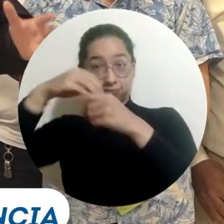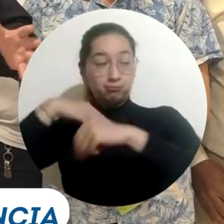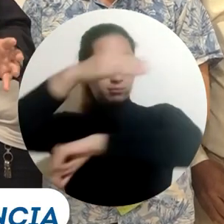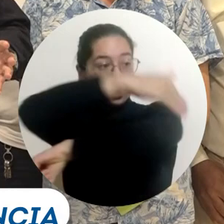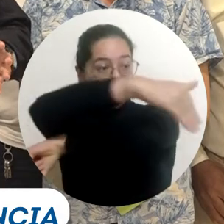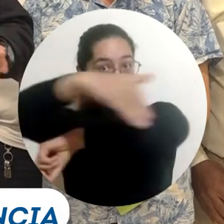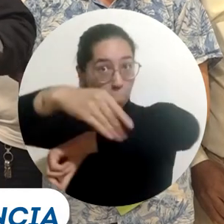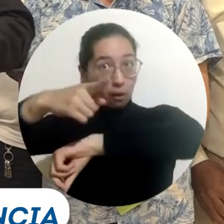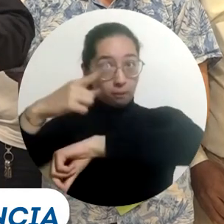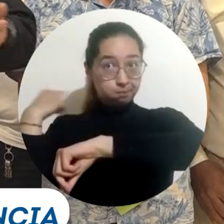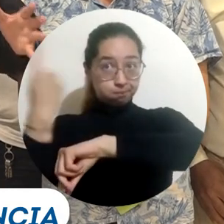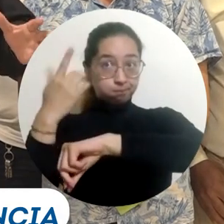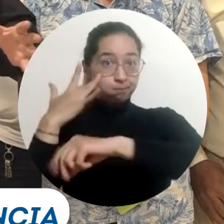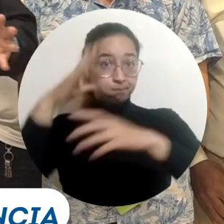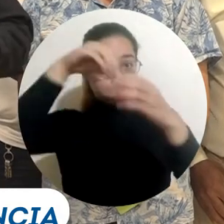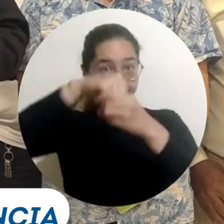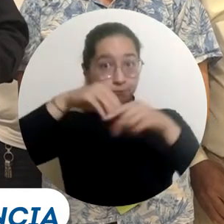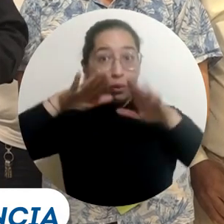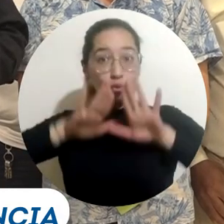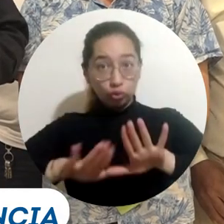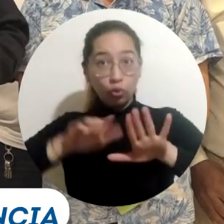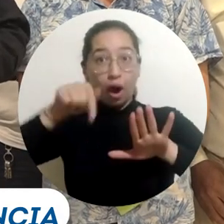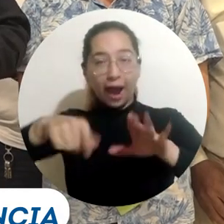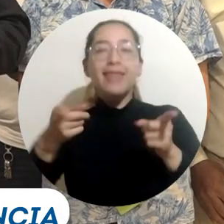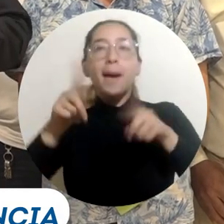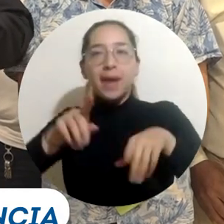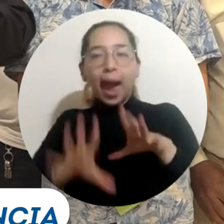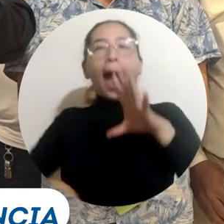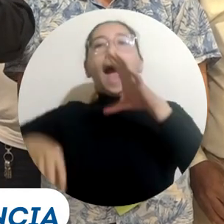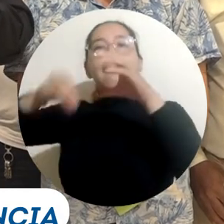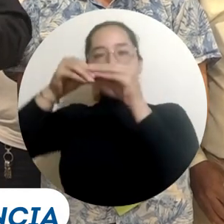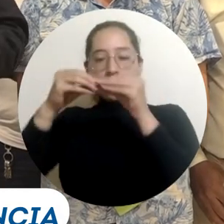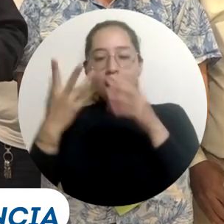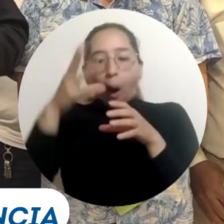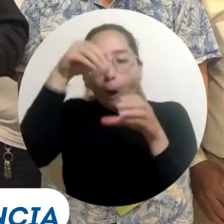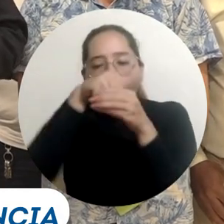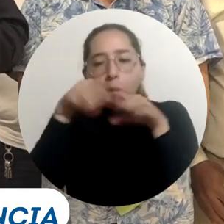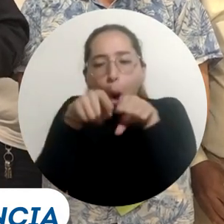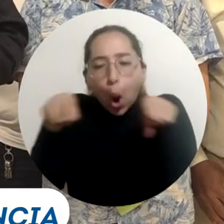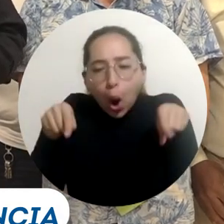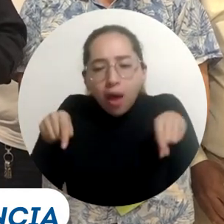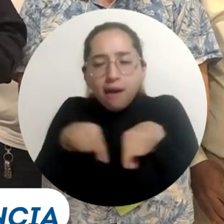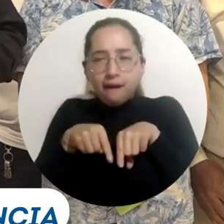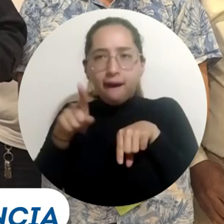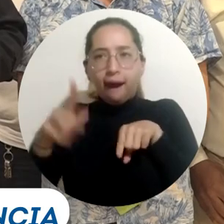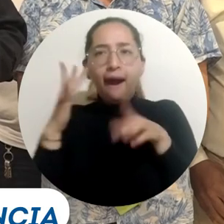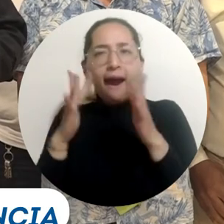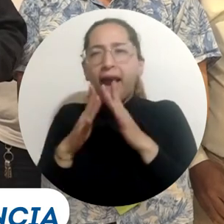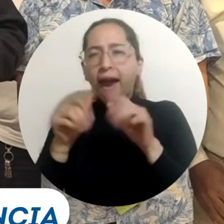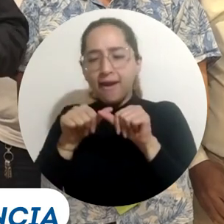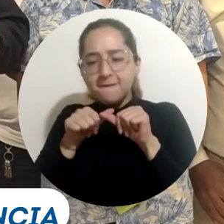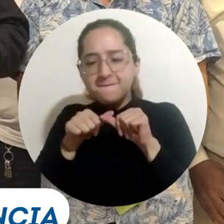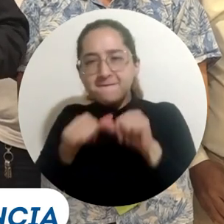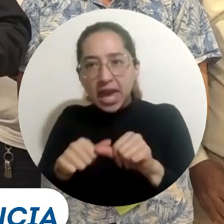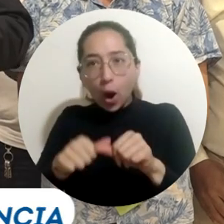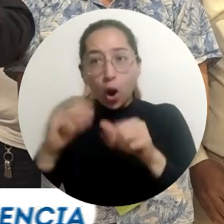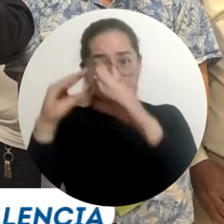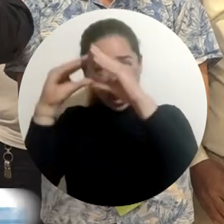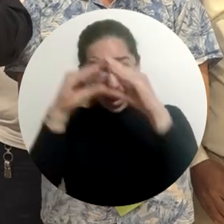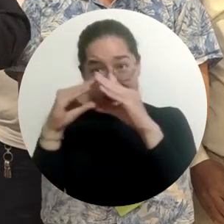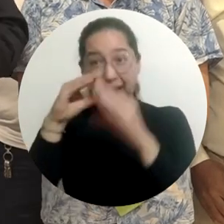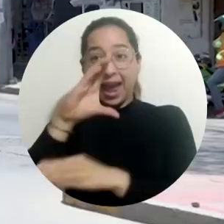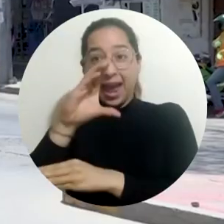del cuadrante general que le corresponde a esta zona, diseñar un microcuadrante que tendrá